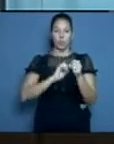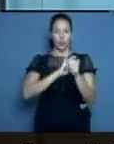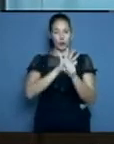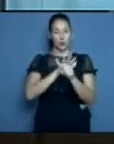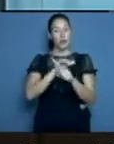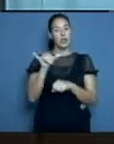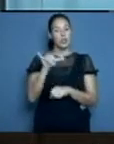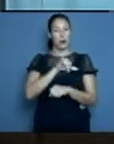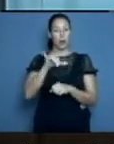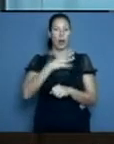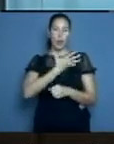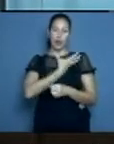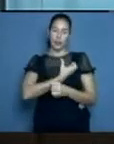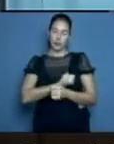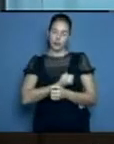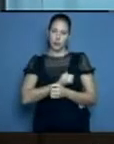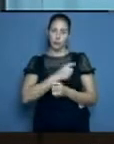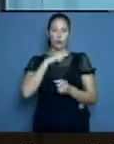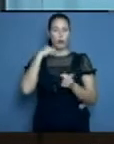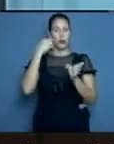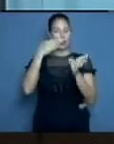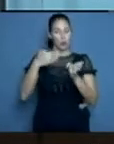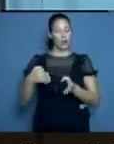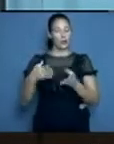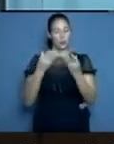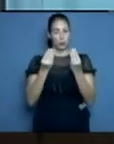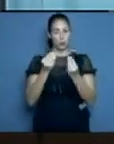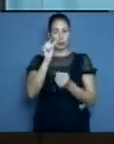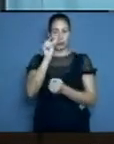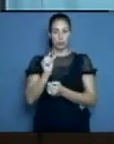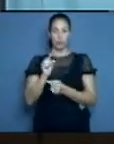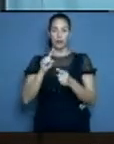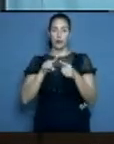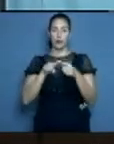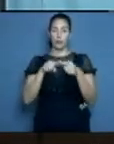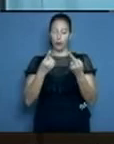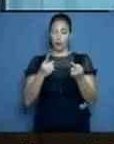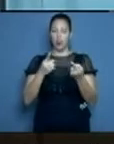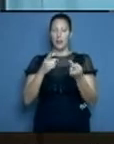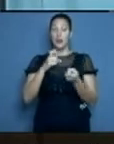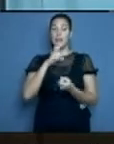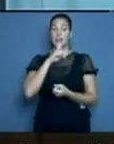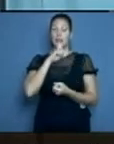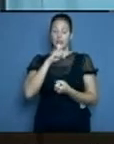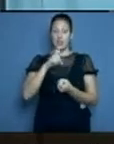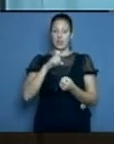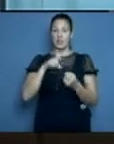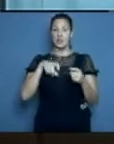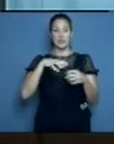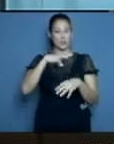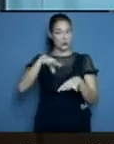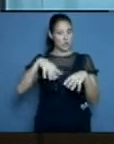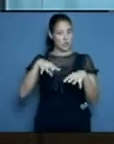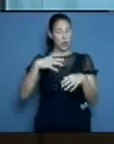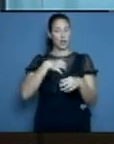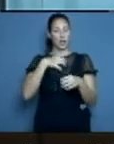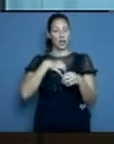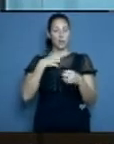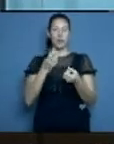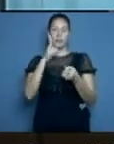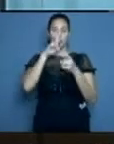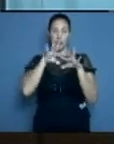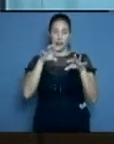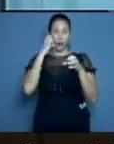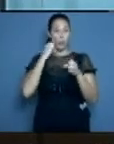lamentablemente, el fallecimiento de personas como consecuencia de la circulación de la variante Delta en nuestro territorio.